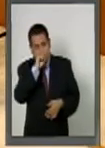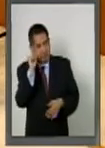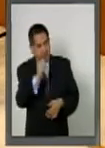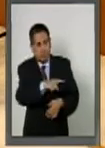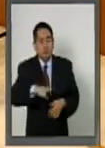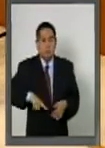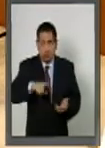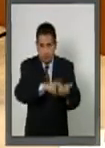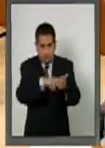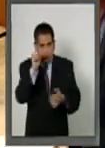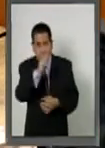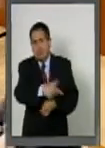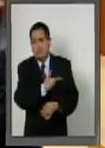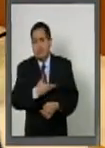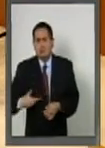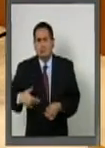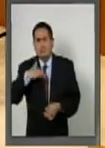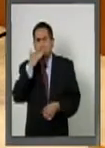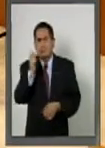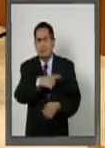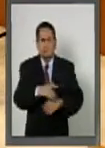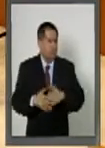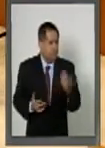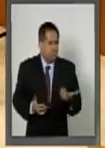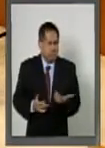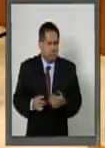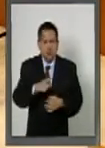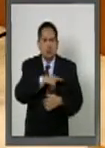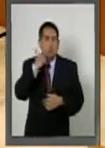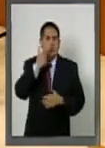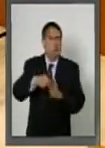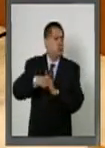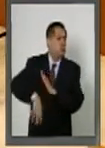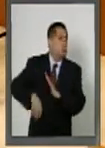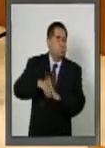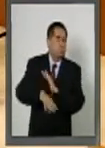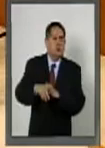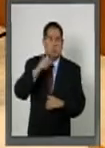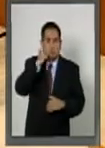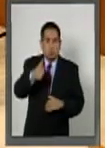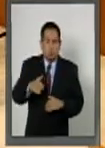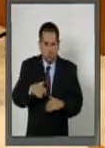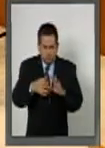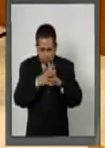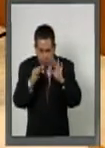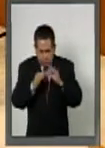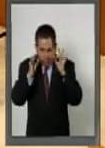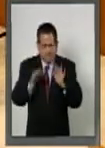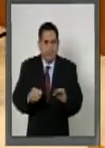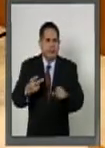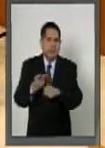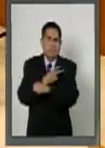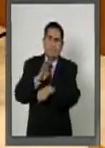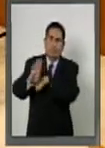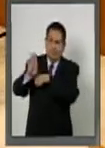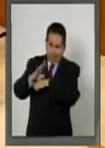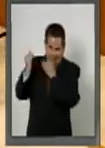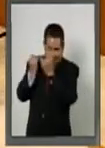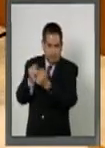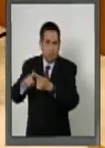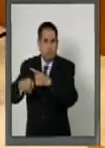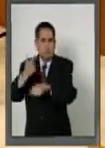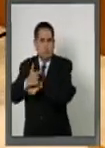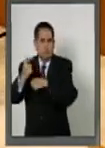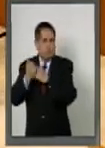presidente. Y no quieren que ese expediente pues tenga las consecuencias que tuvo en Brasil o que tuvo en Guatemala.